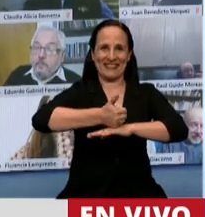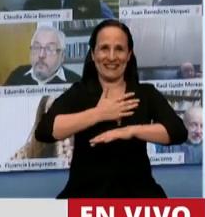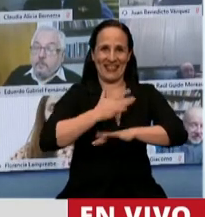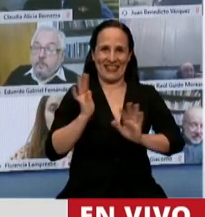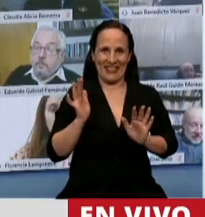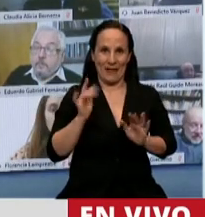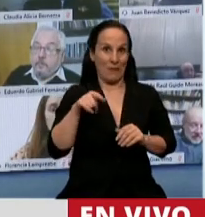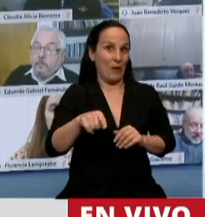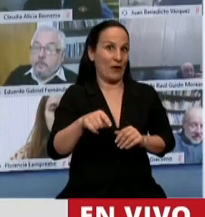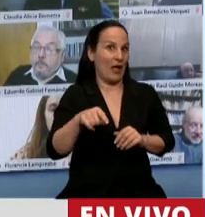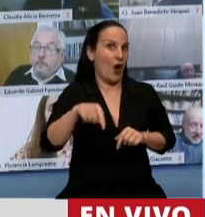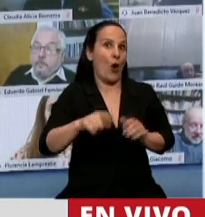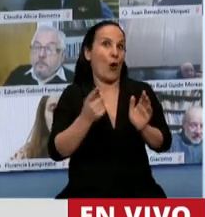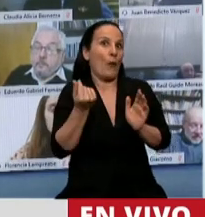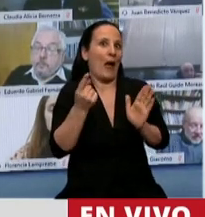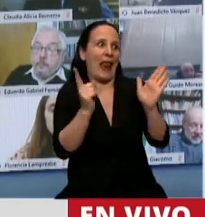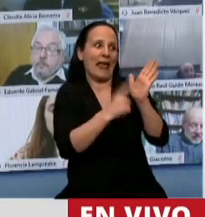vigente hoy.